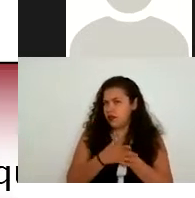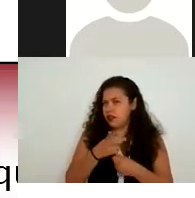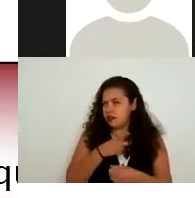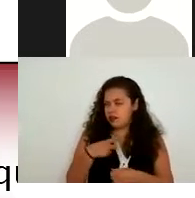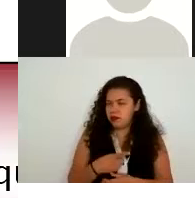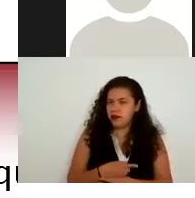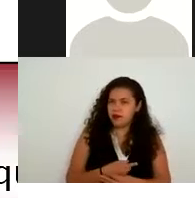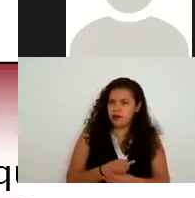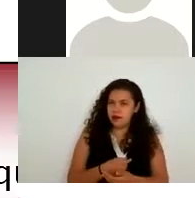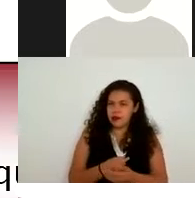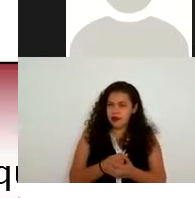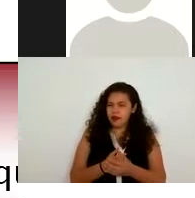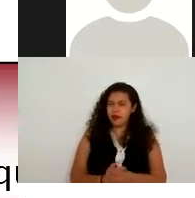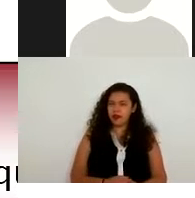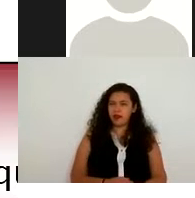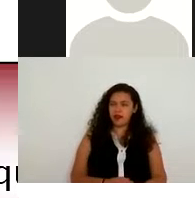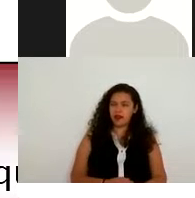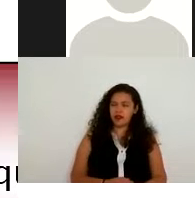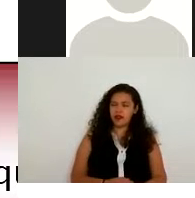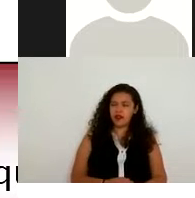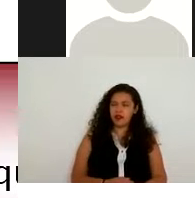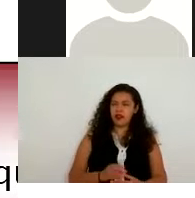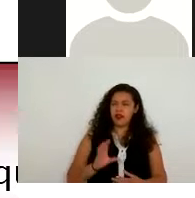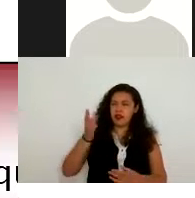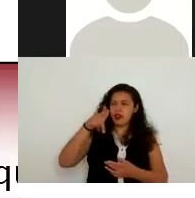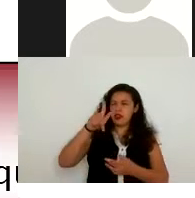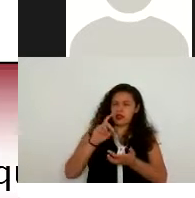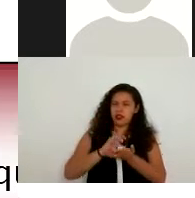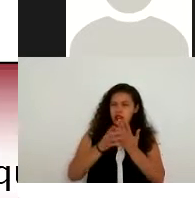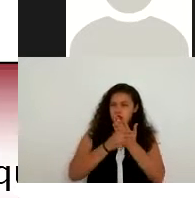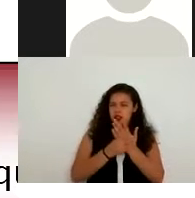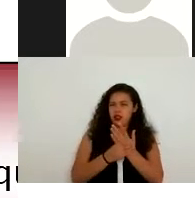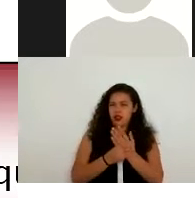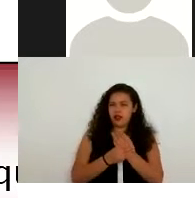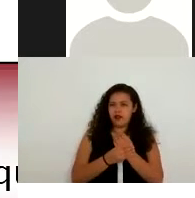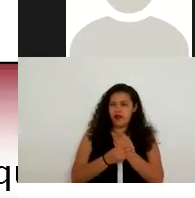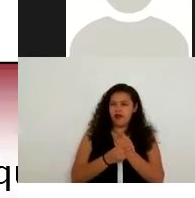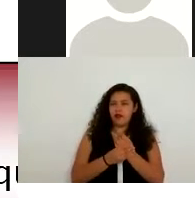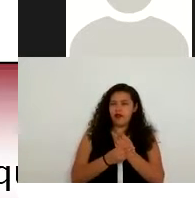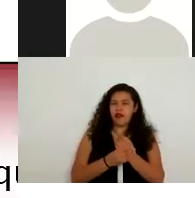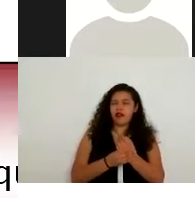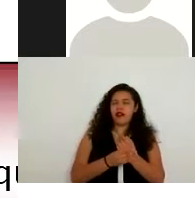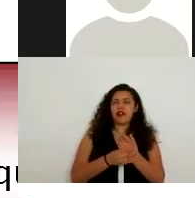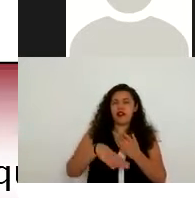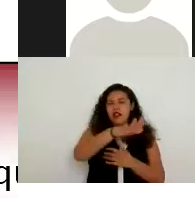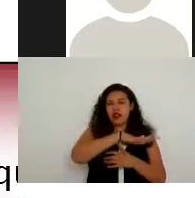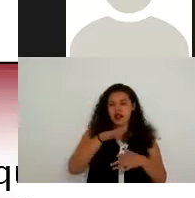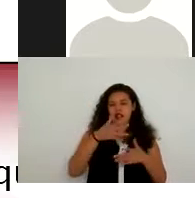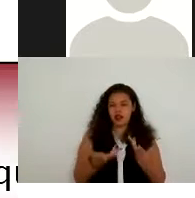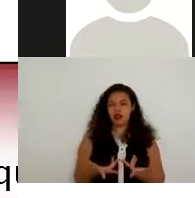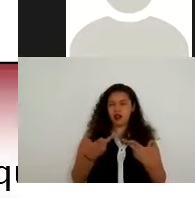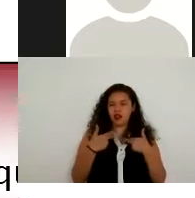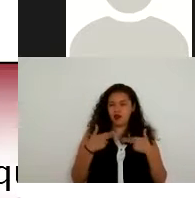también Socorro nos dice en el chat que el área de capital humano pero no sé si en esta área